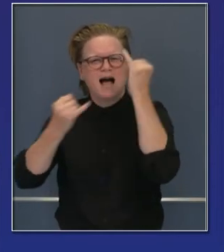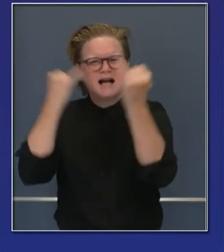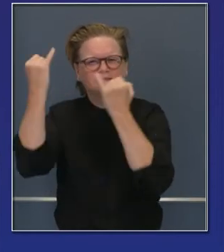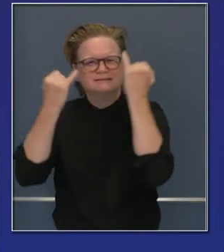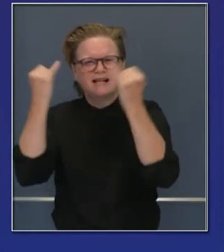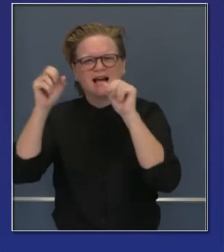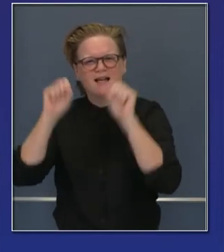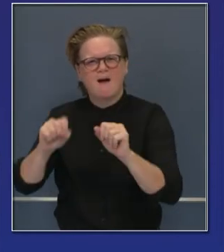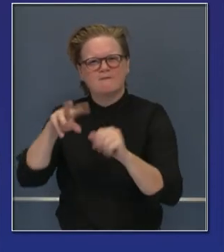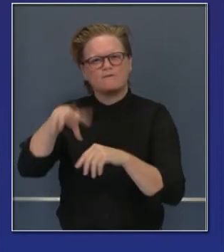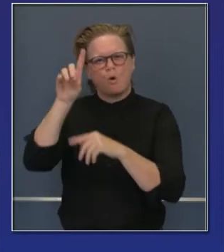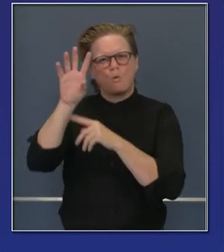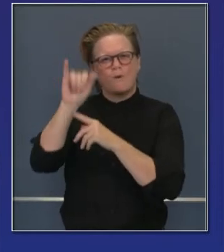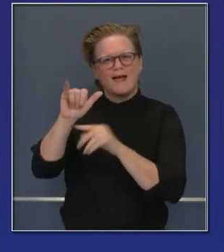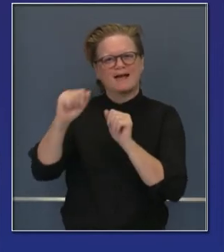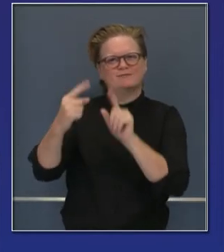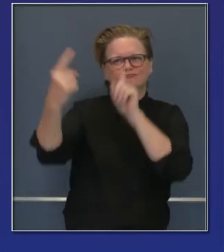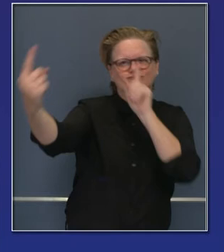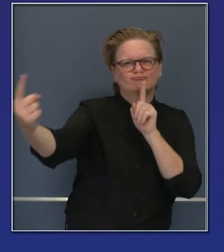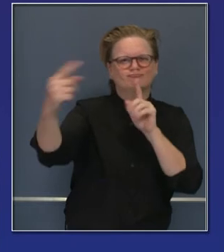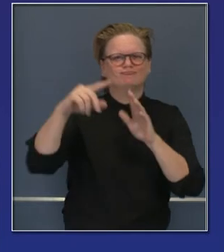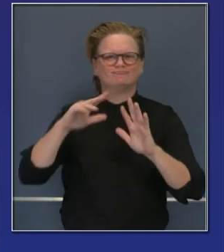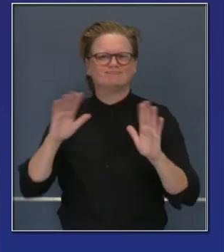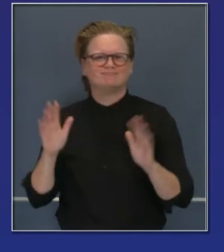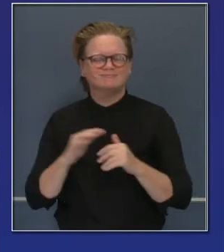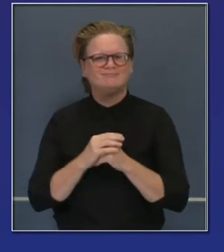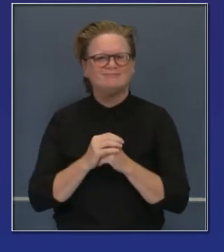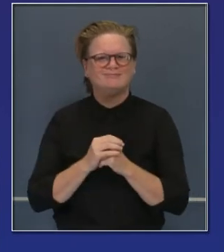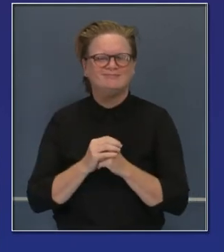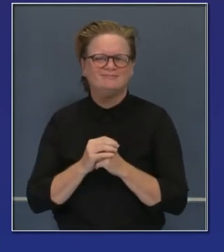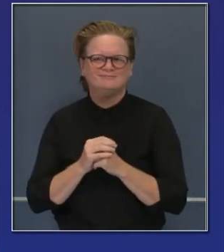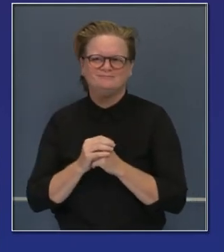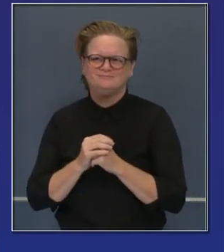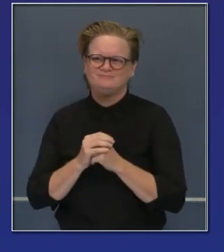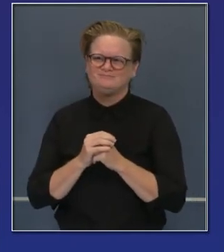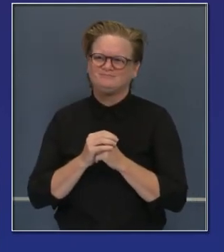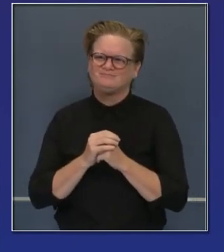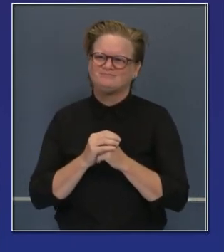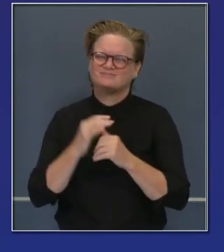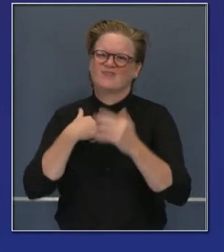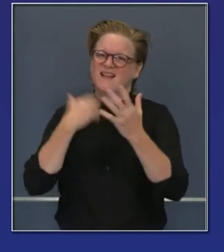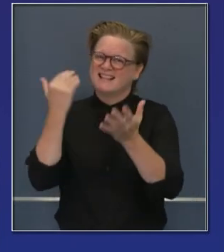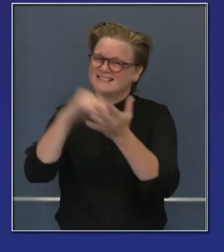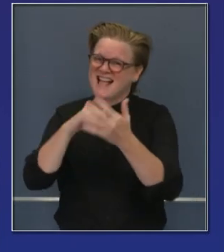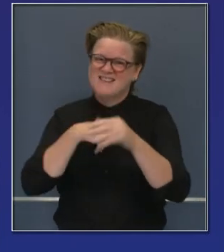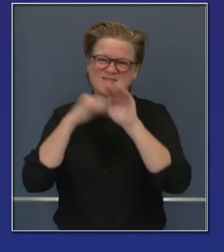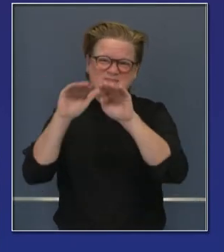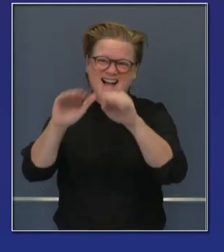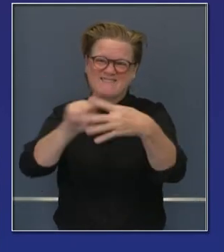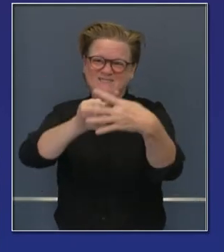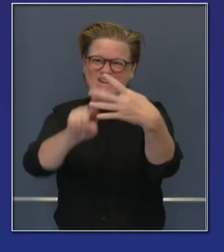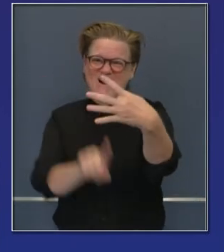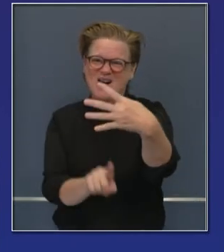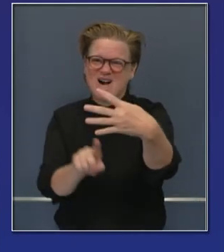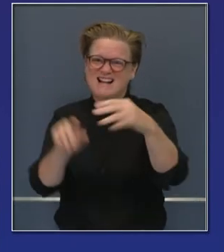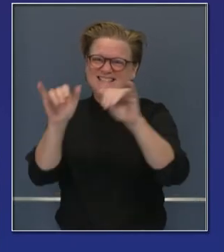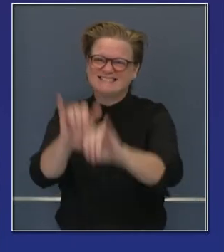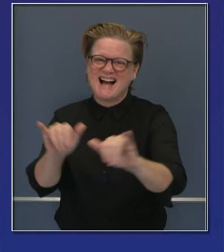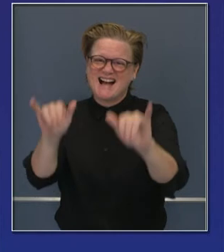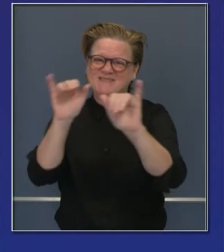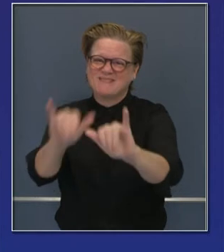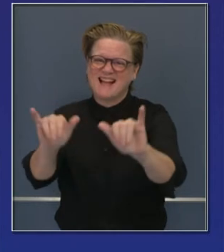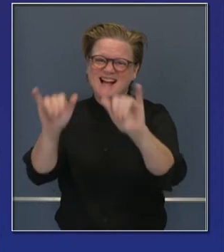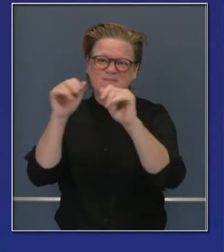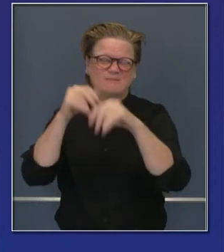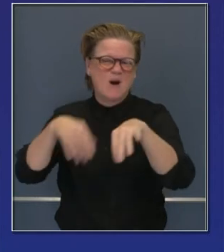Así que, como siempre, terminamos con estos consejos y luego le devolveré el podio al gobernador. Estas son cosas básicas que